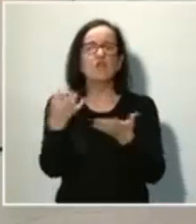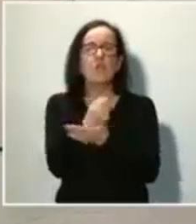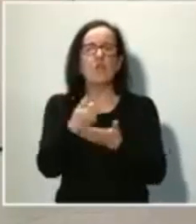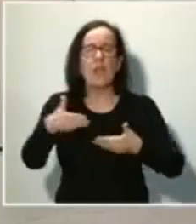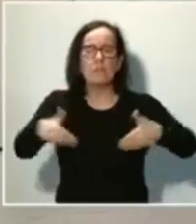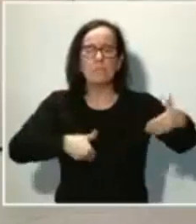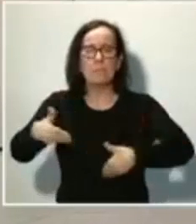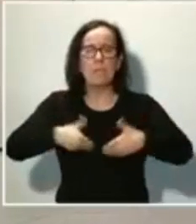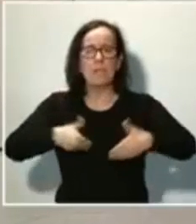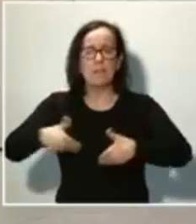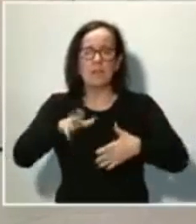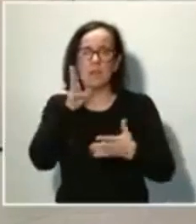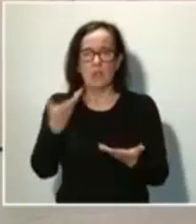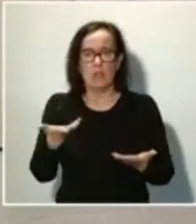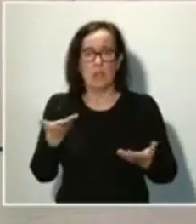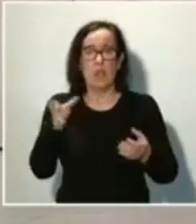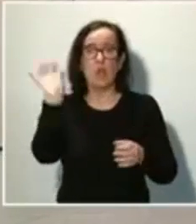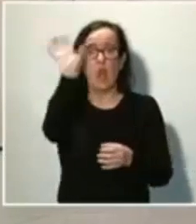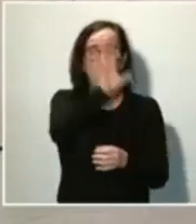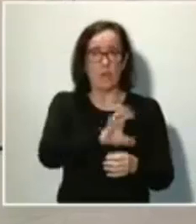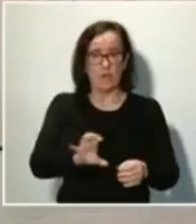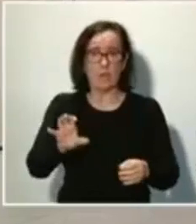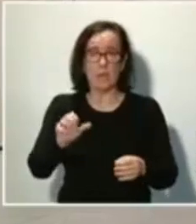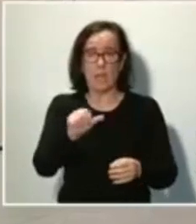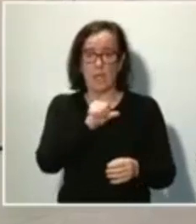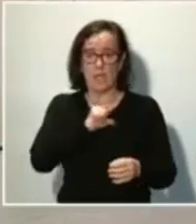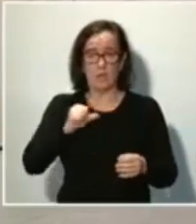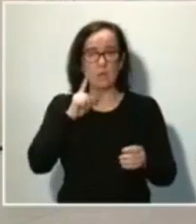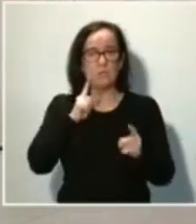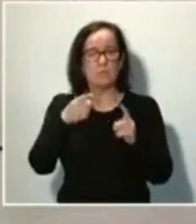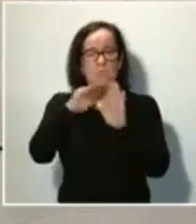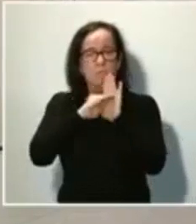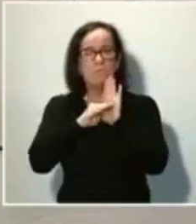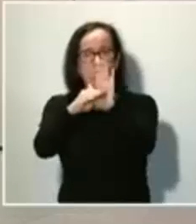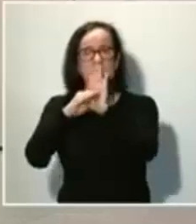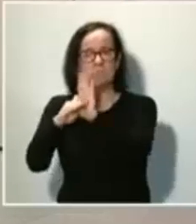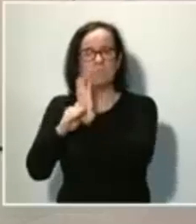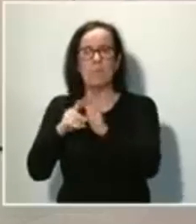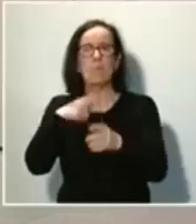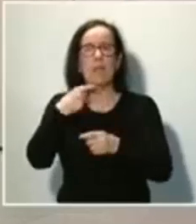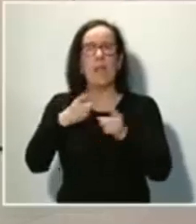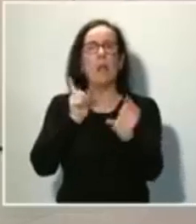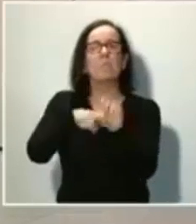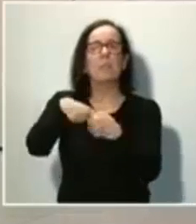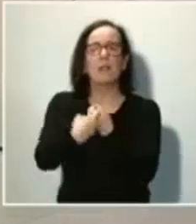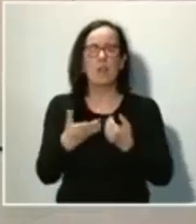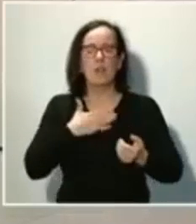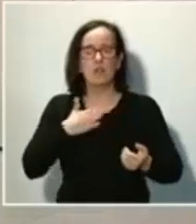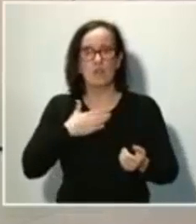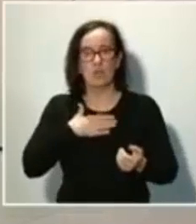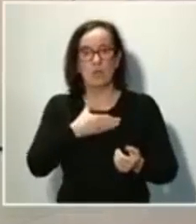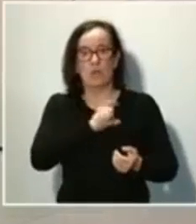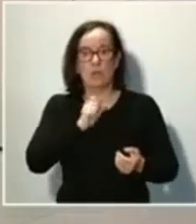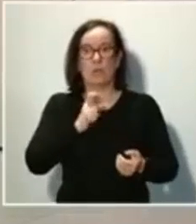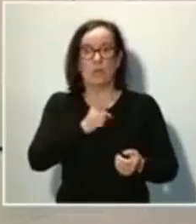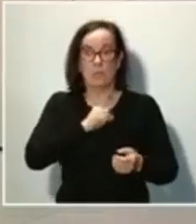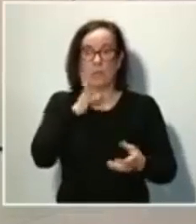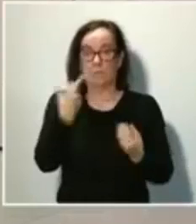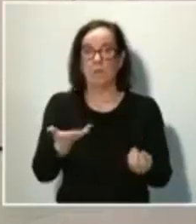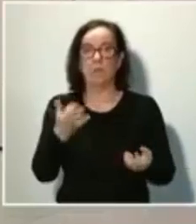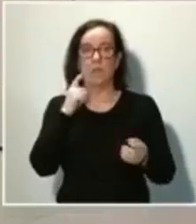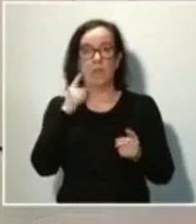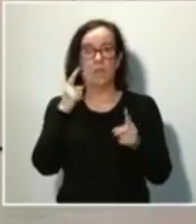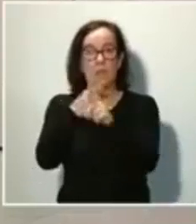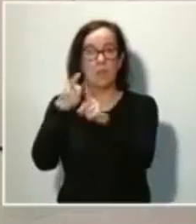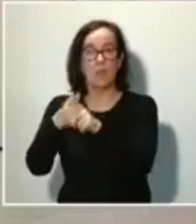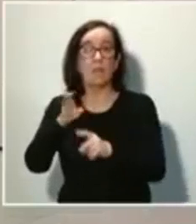recibamos por parte de las comunidades autónomas y dar las instrucciones necesarias para la participación de nuestras Fuerzas Armadas en estas misiones, tal